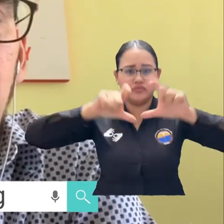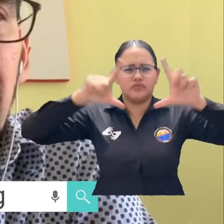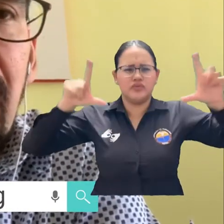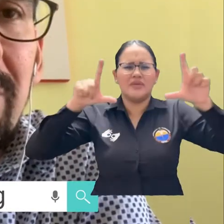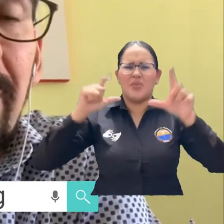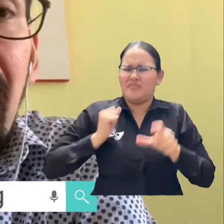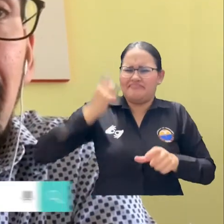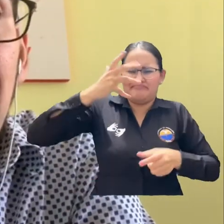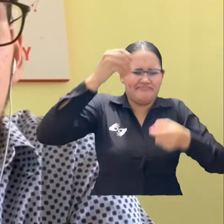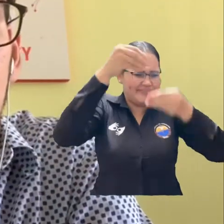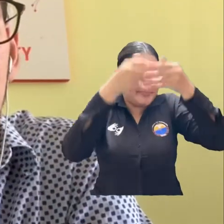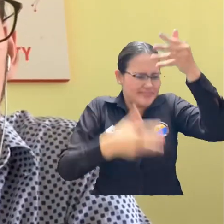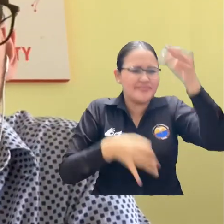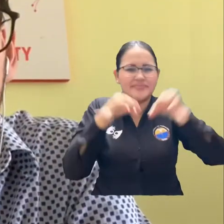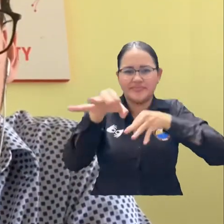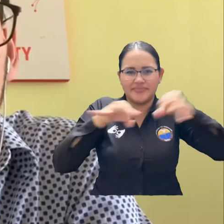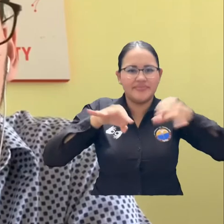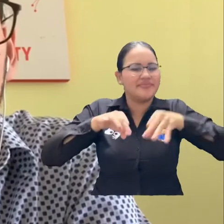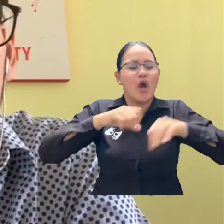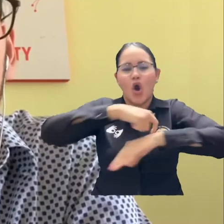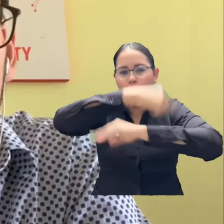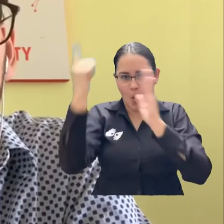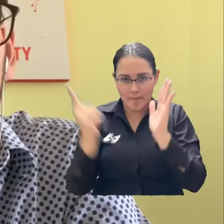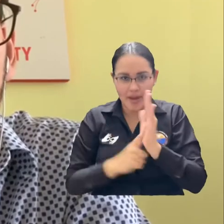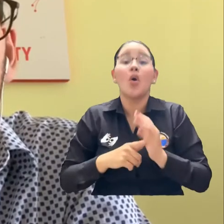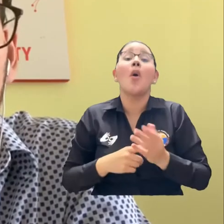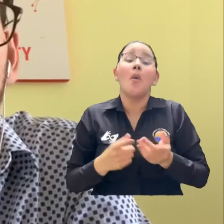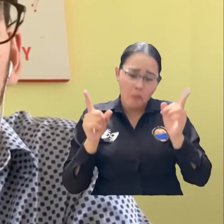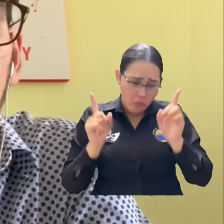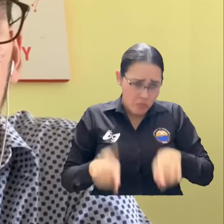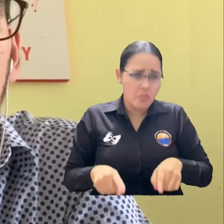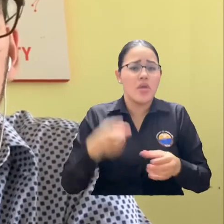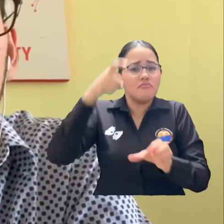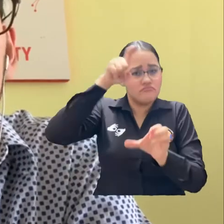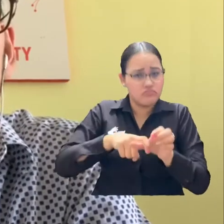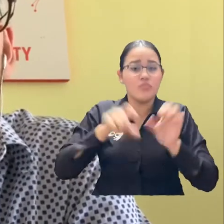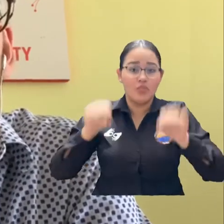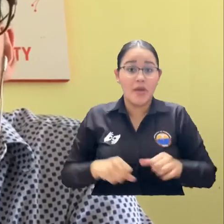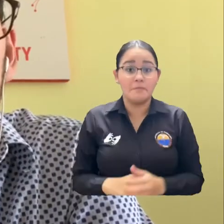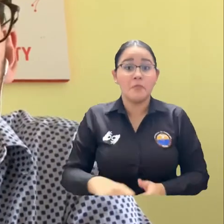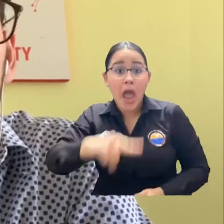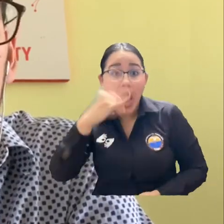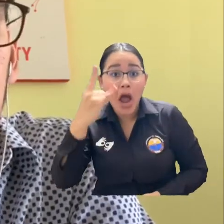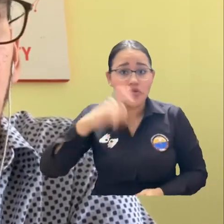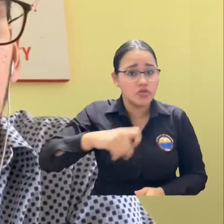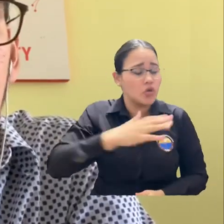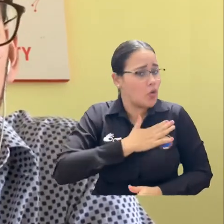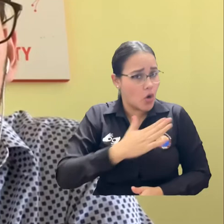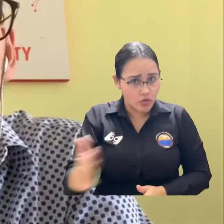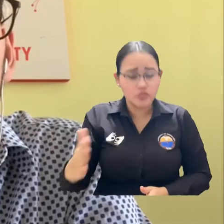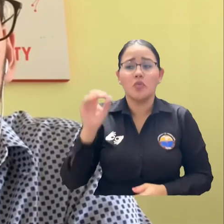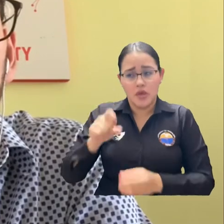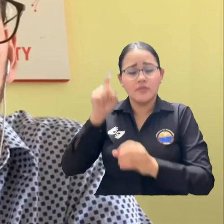Ahí está todo detallado y también la aplicación se hace online a través de la plataforma de la AUIP. Ahí pueden ver todos los detalles. Entonces estamos atentos a las